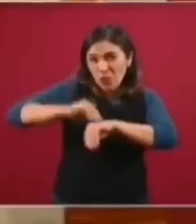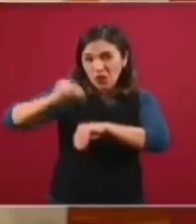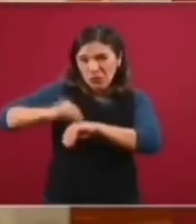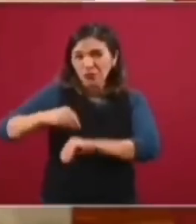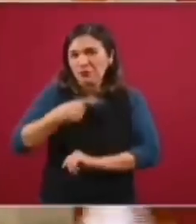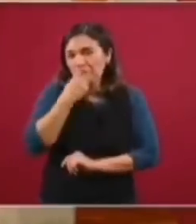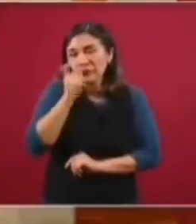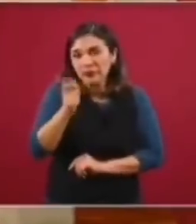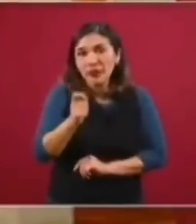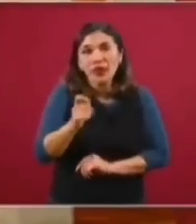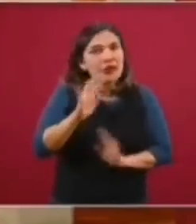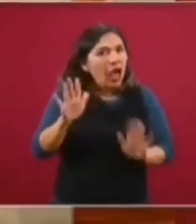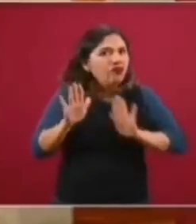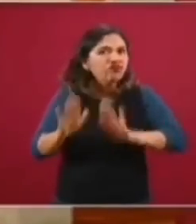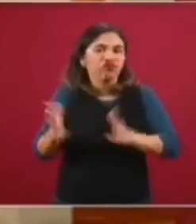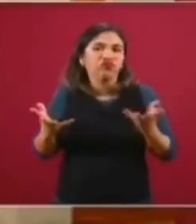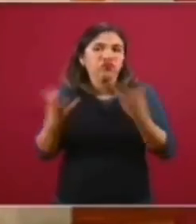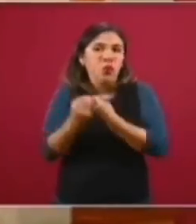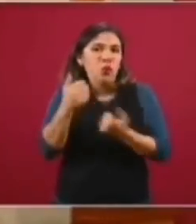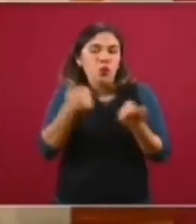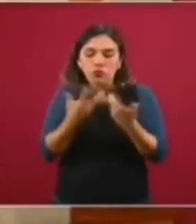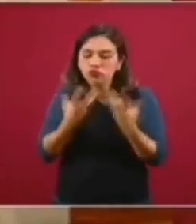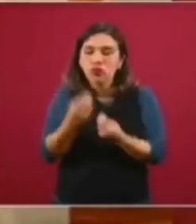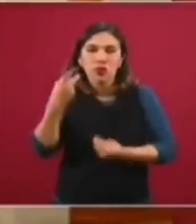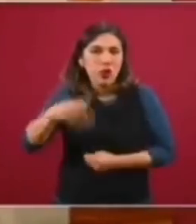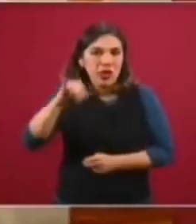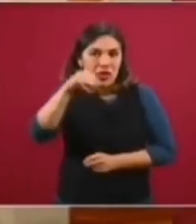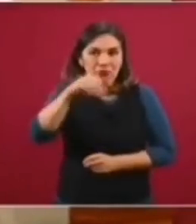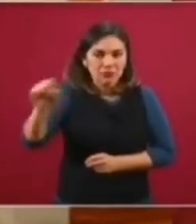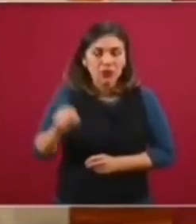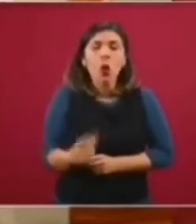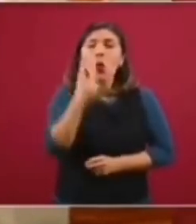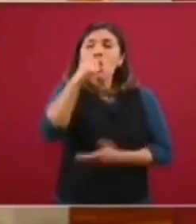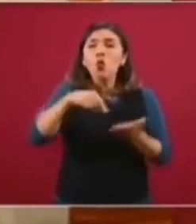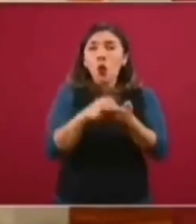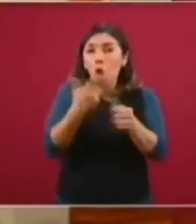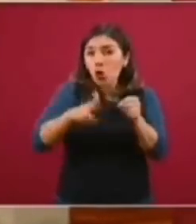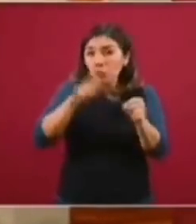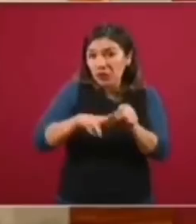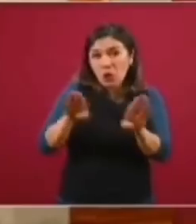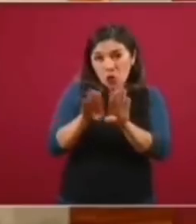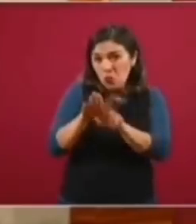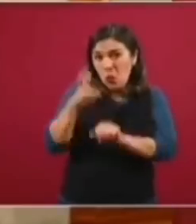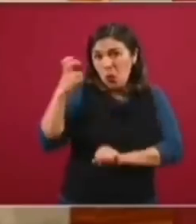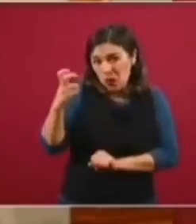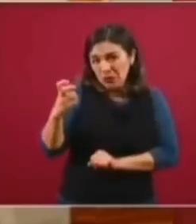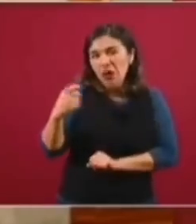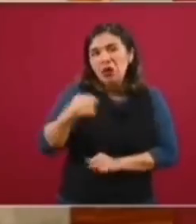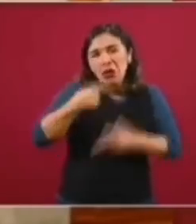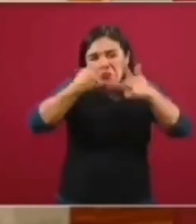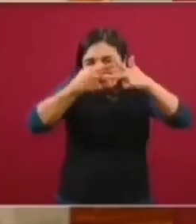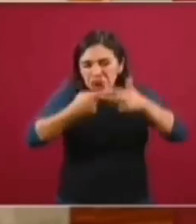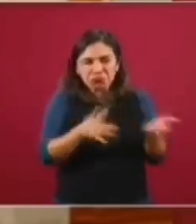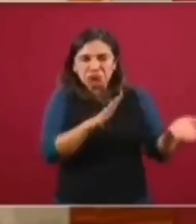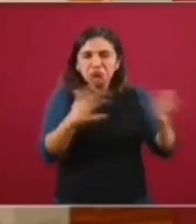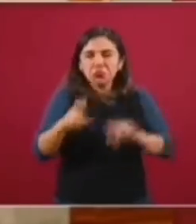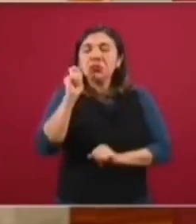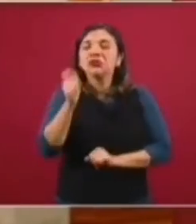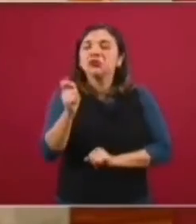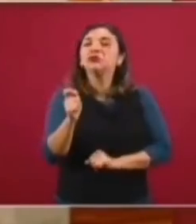insisto, ya son parte de las camas del Seguro Social, un hospital de esta naturaleza, según nuestros cálculos,